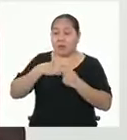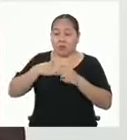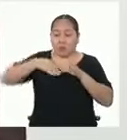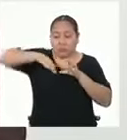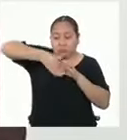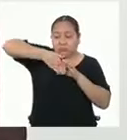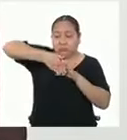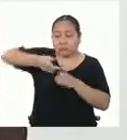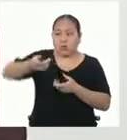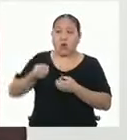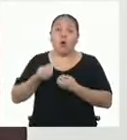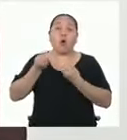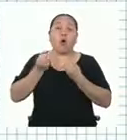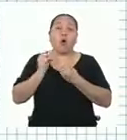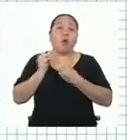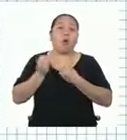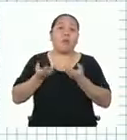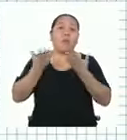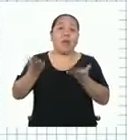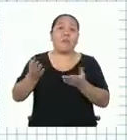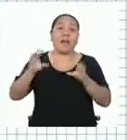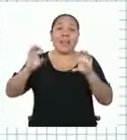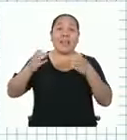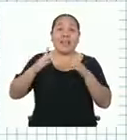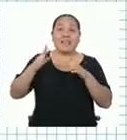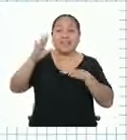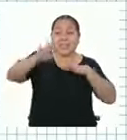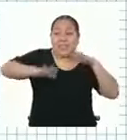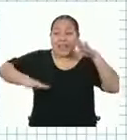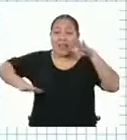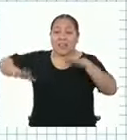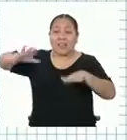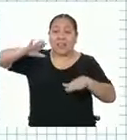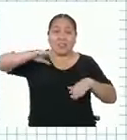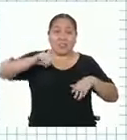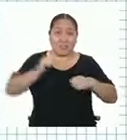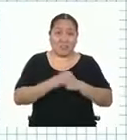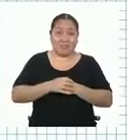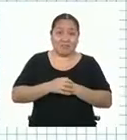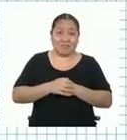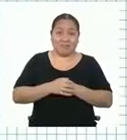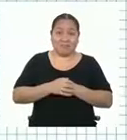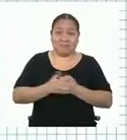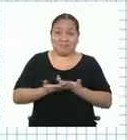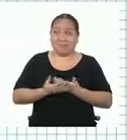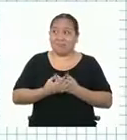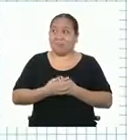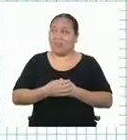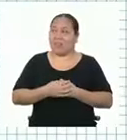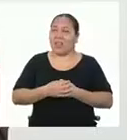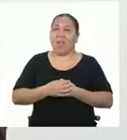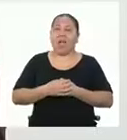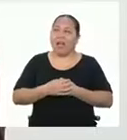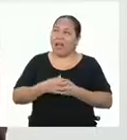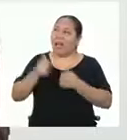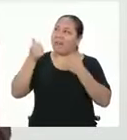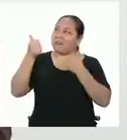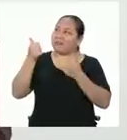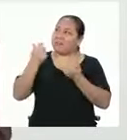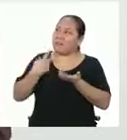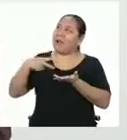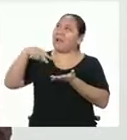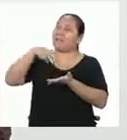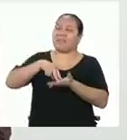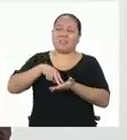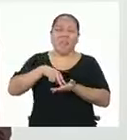mí mismo o daba clase de natación en la playa. Y así, uno se las ingenia. Recontravaliente. Era un